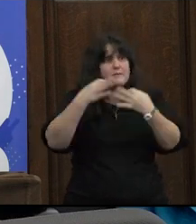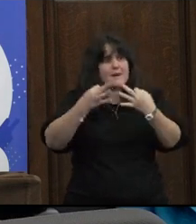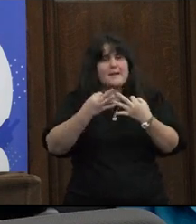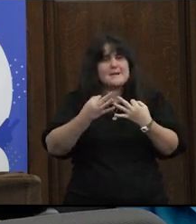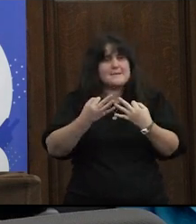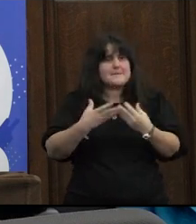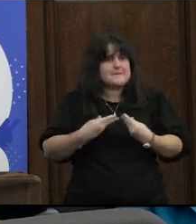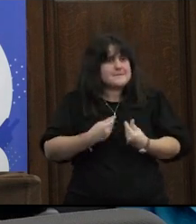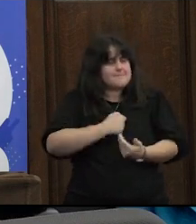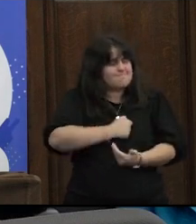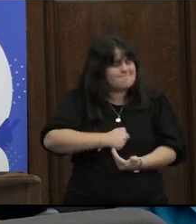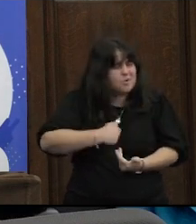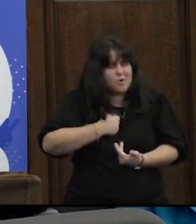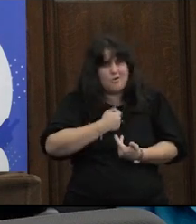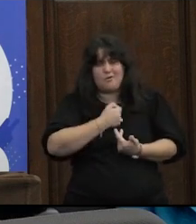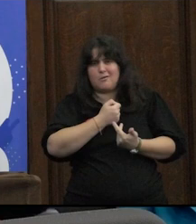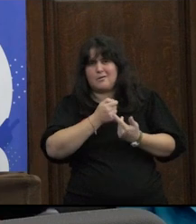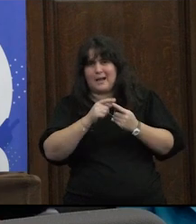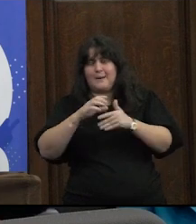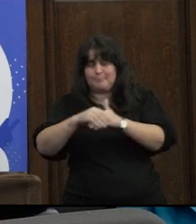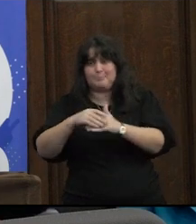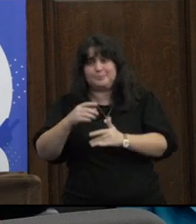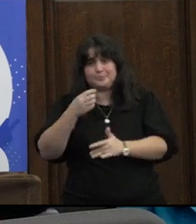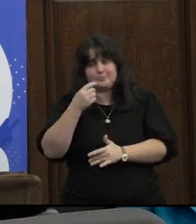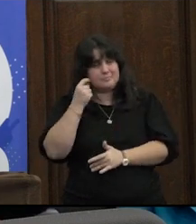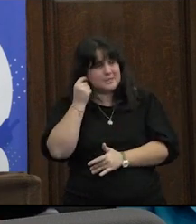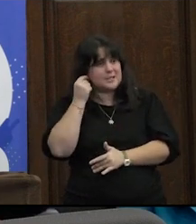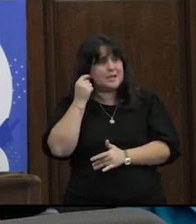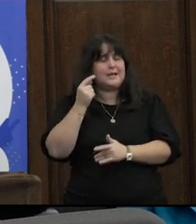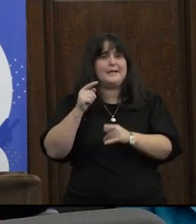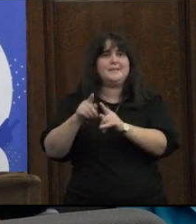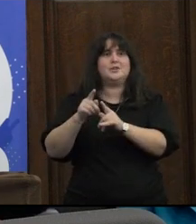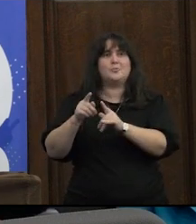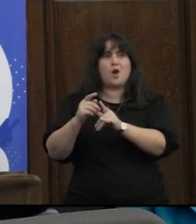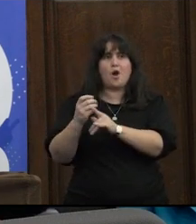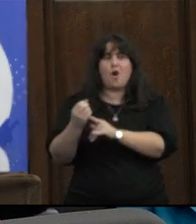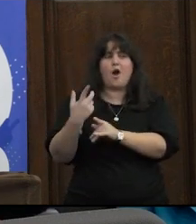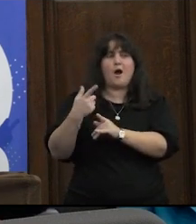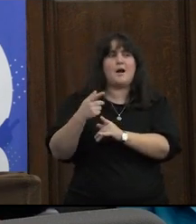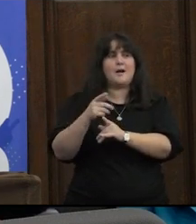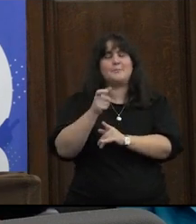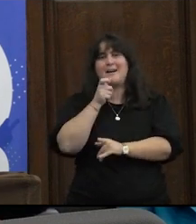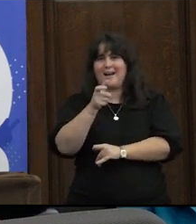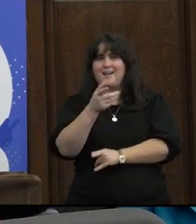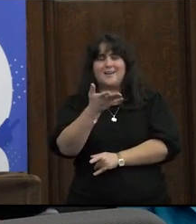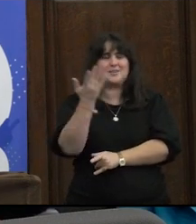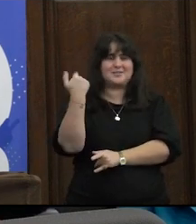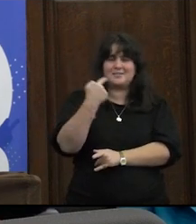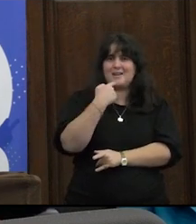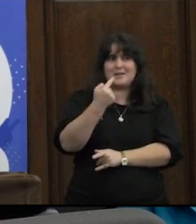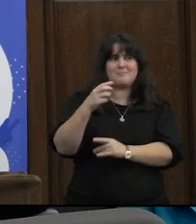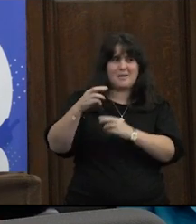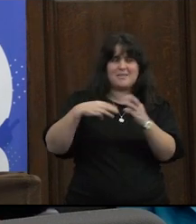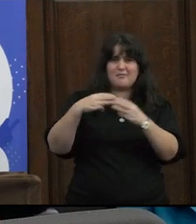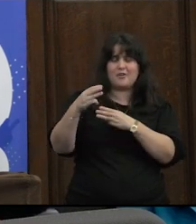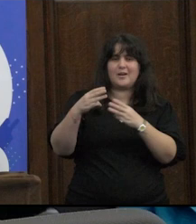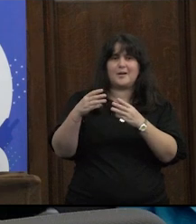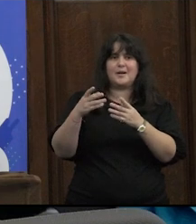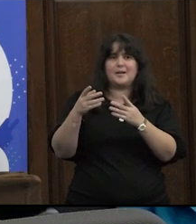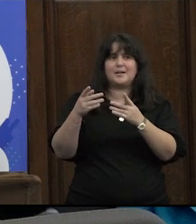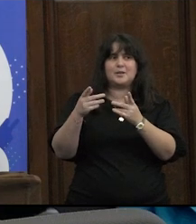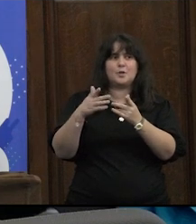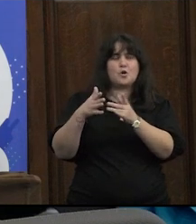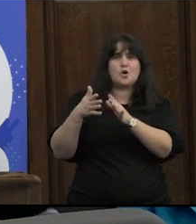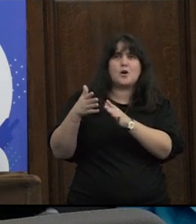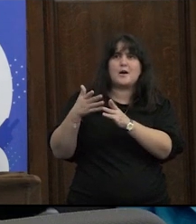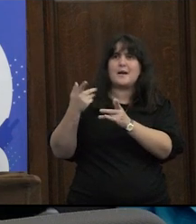verdad padecieron amigas sobre todo que padecieron ese tipo de corset me gustó mucho esa metáfora que usaste de